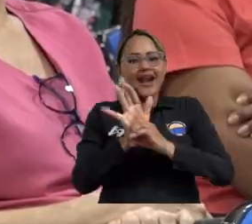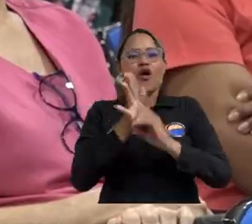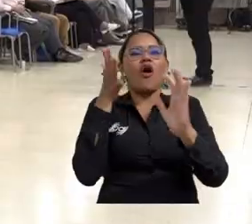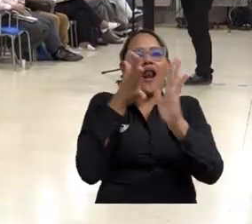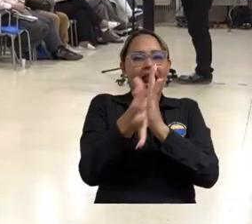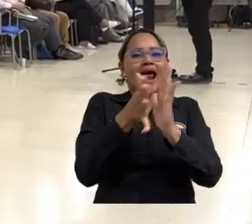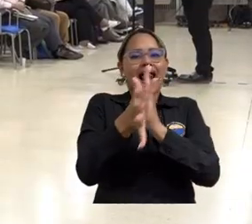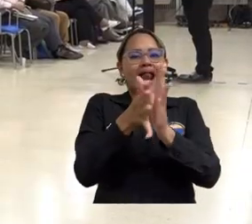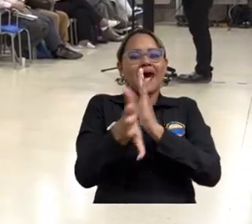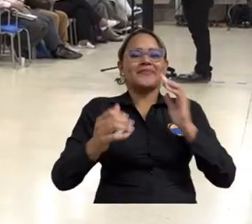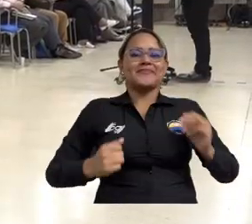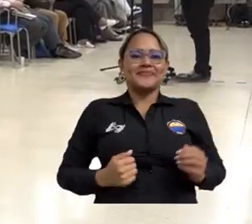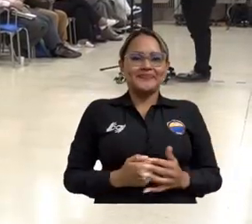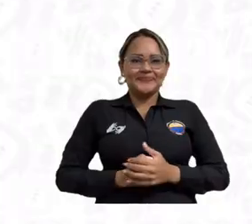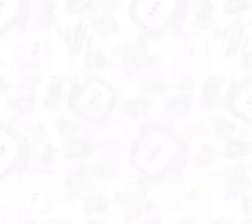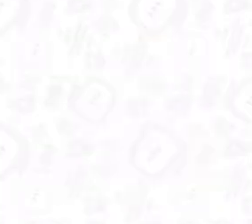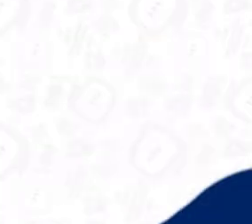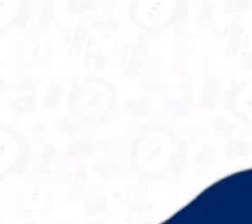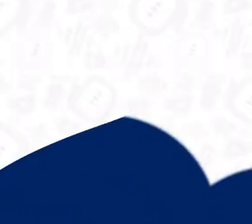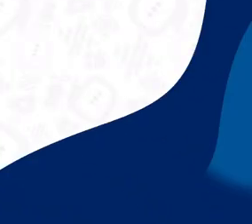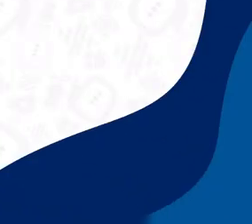Educación y las Oportunidades, Creo.